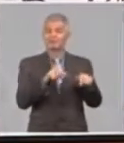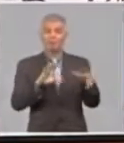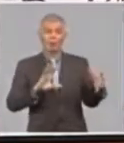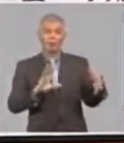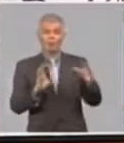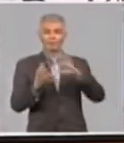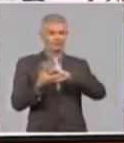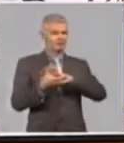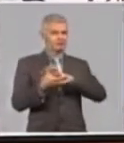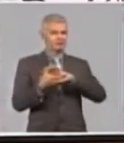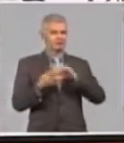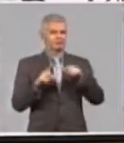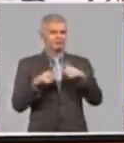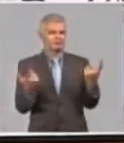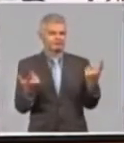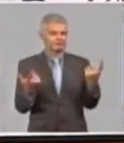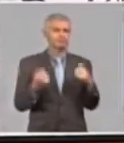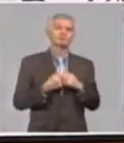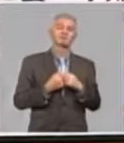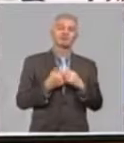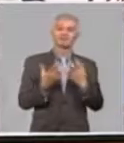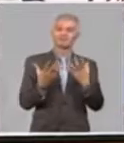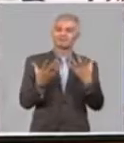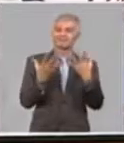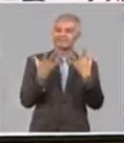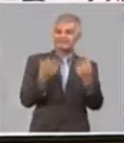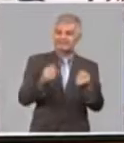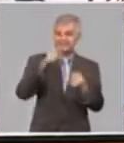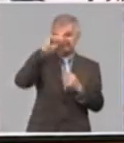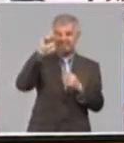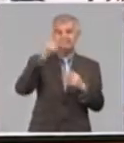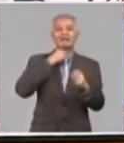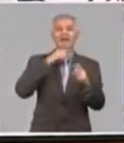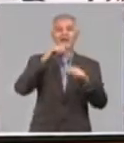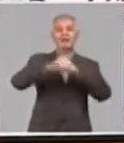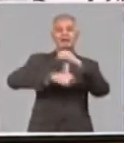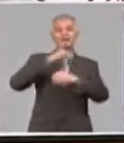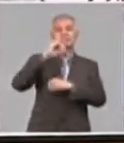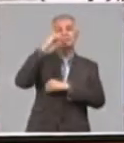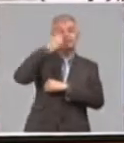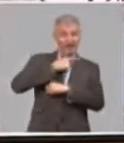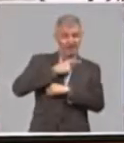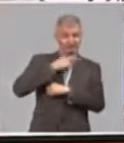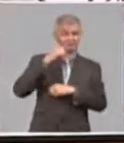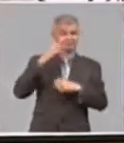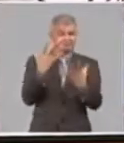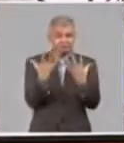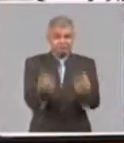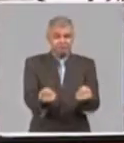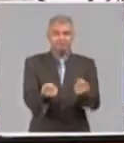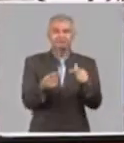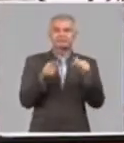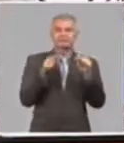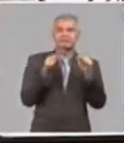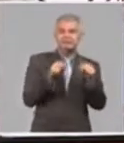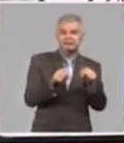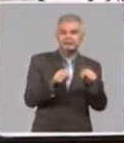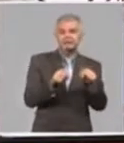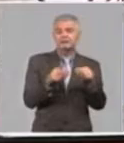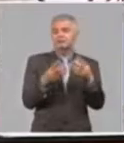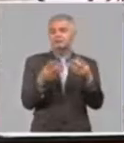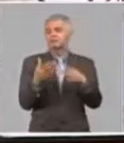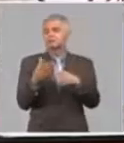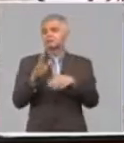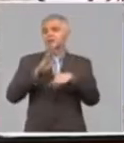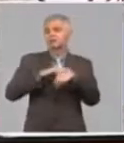importante. La sequía es un elemento multicausal y en esa dirección, bueno, pues